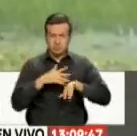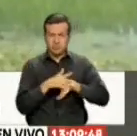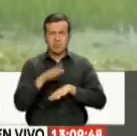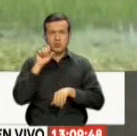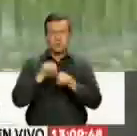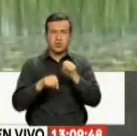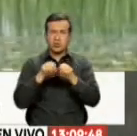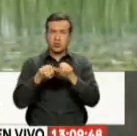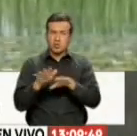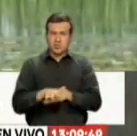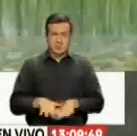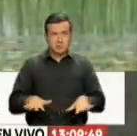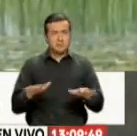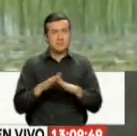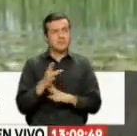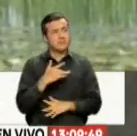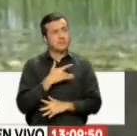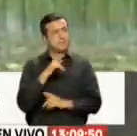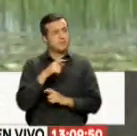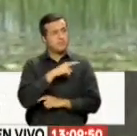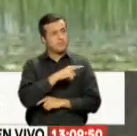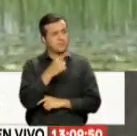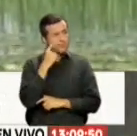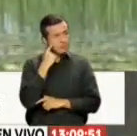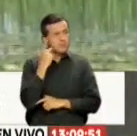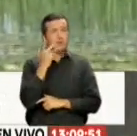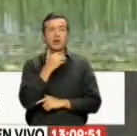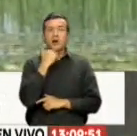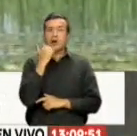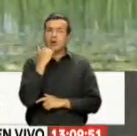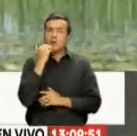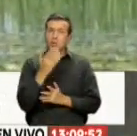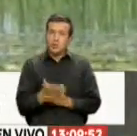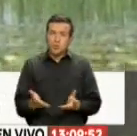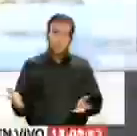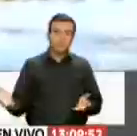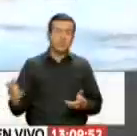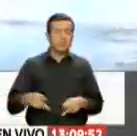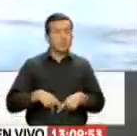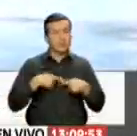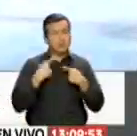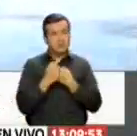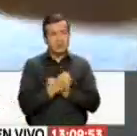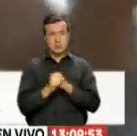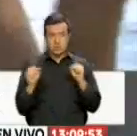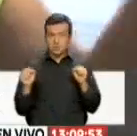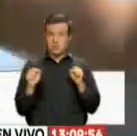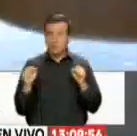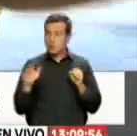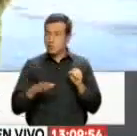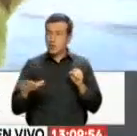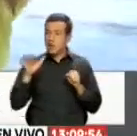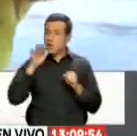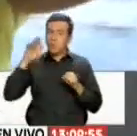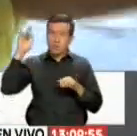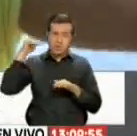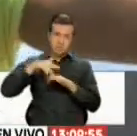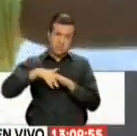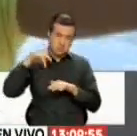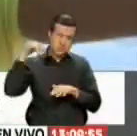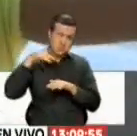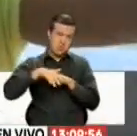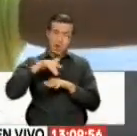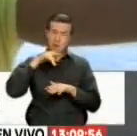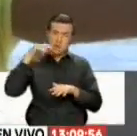cultivos y recuerda como sus vecinos buscaban salvaguardar sus vidas. Ya comenzó a chorrar el agua duro y fuerte para